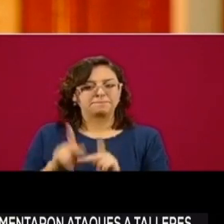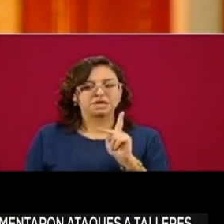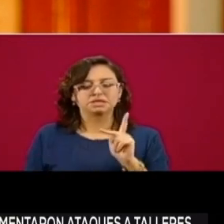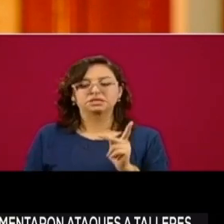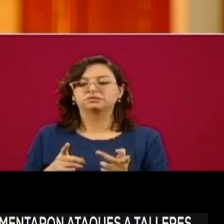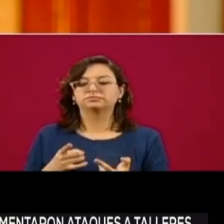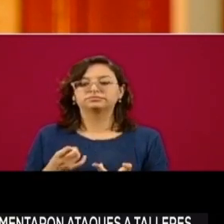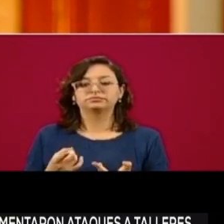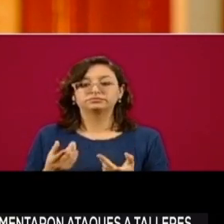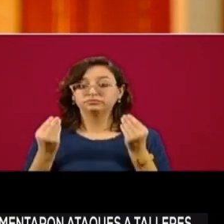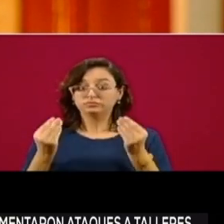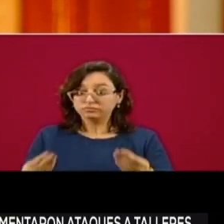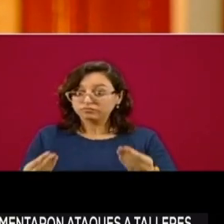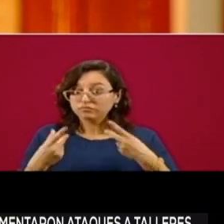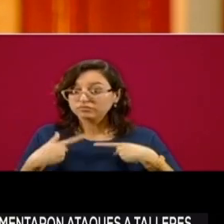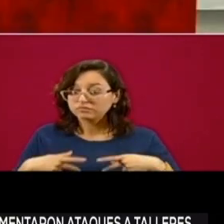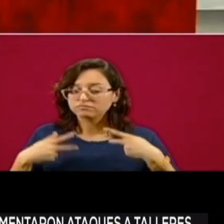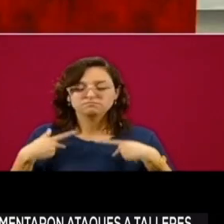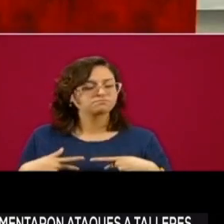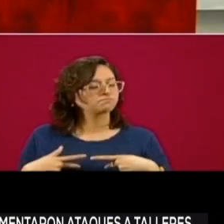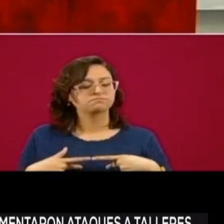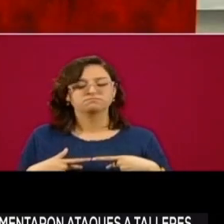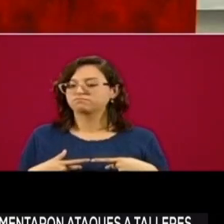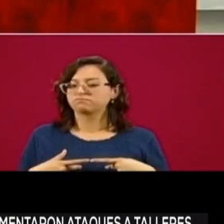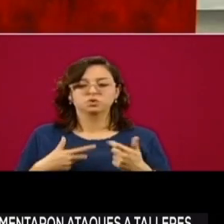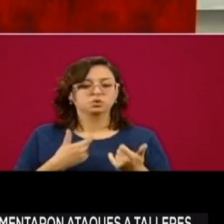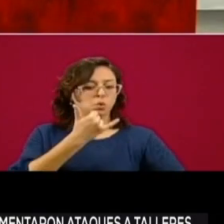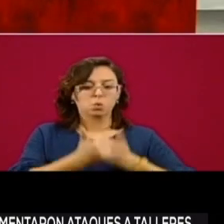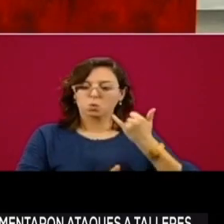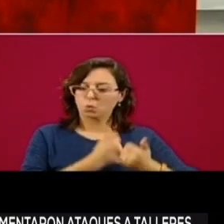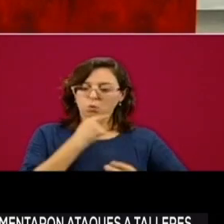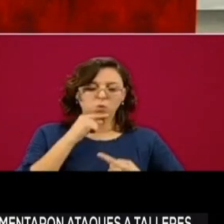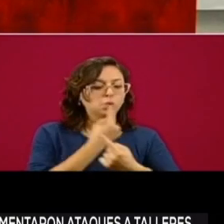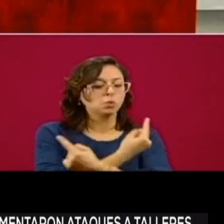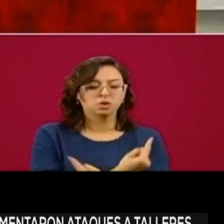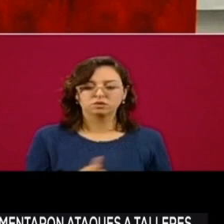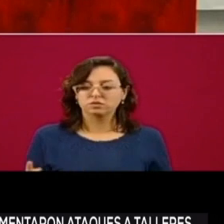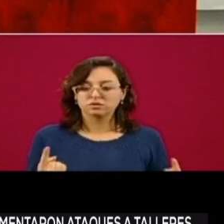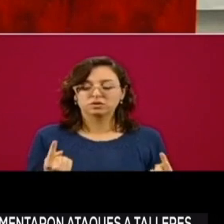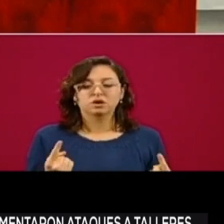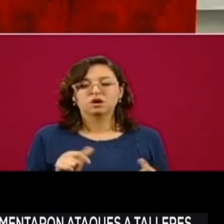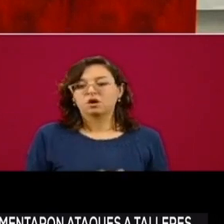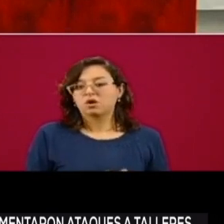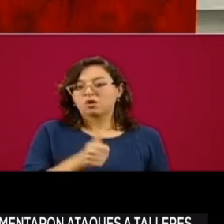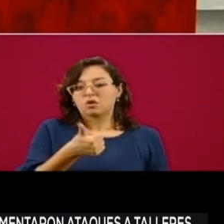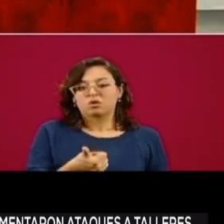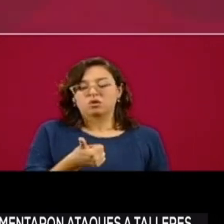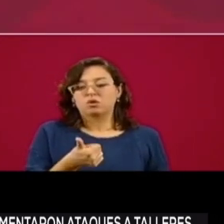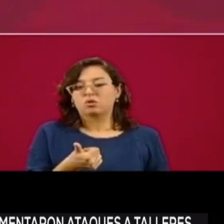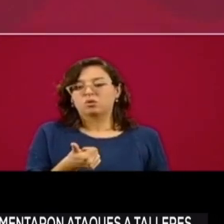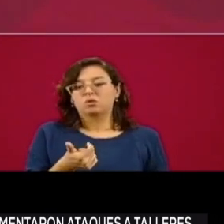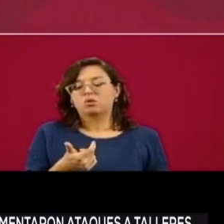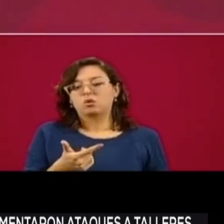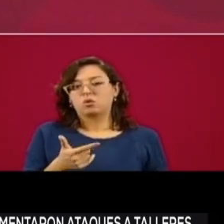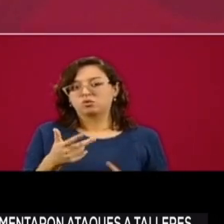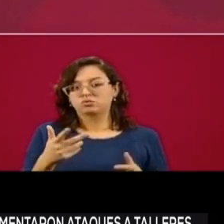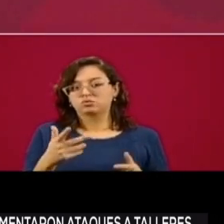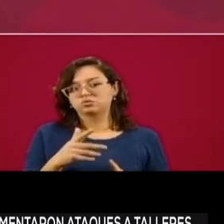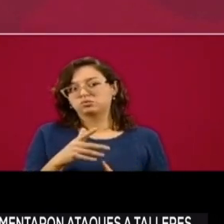pues México, como ya lo sabemos, es un país muy grande, extenso geográficamente, que además, pues tiene